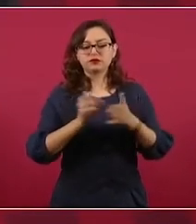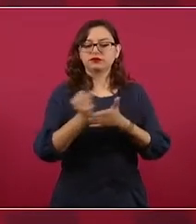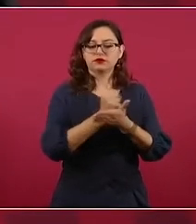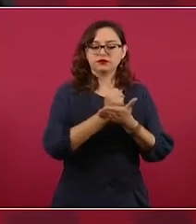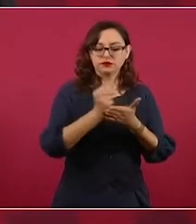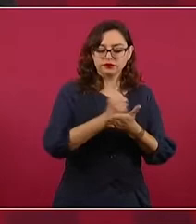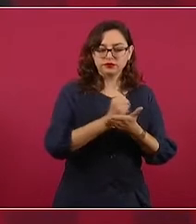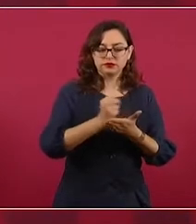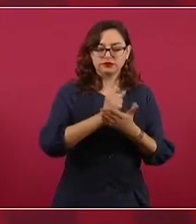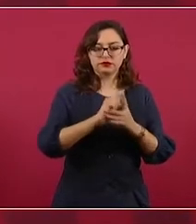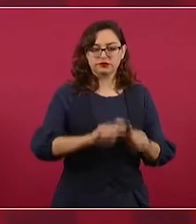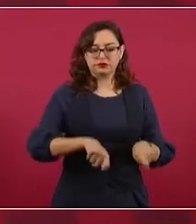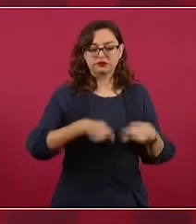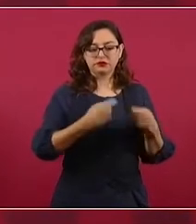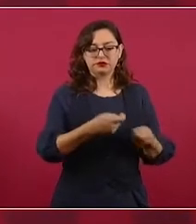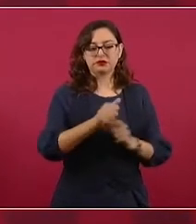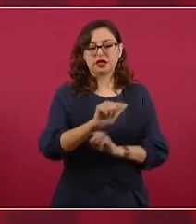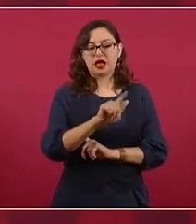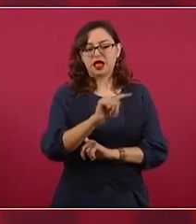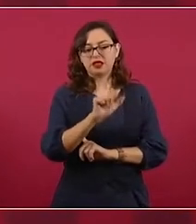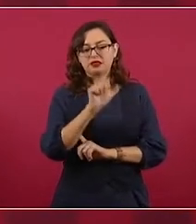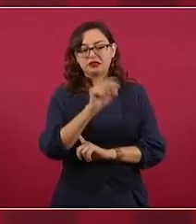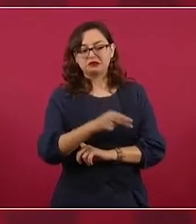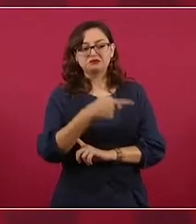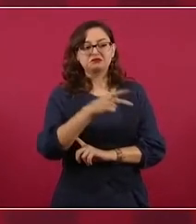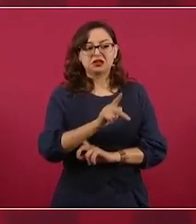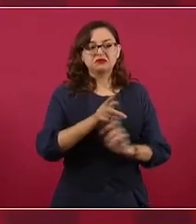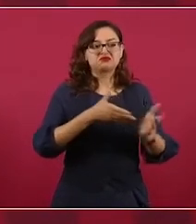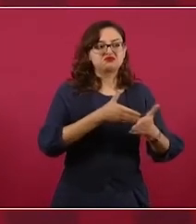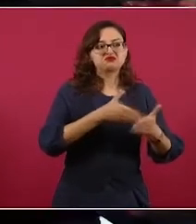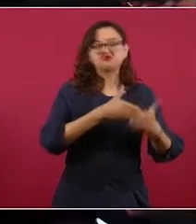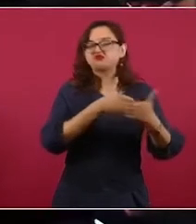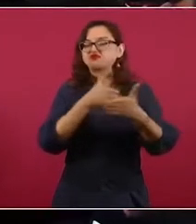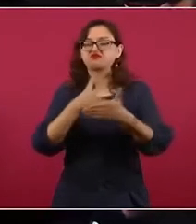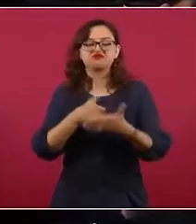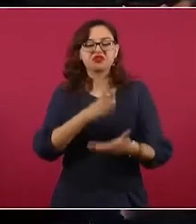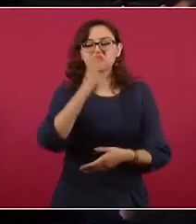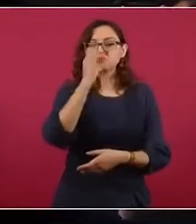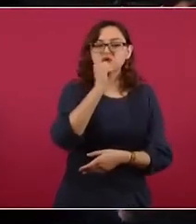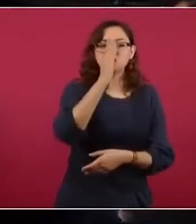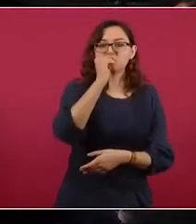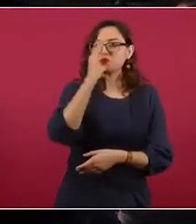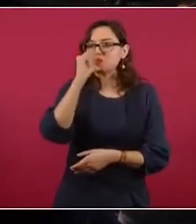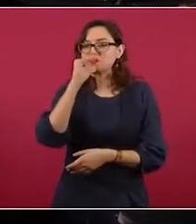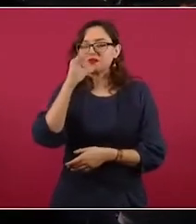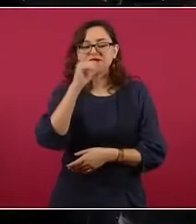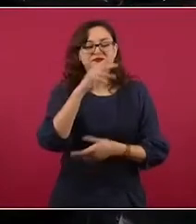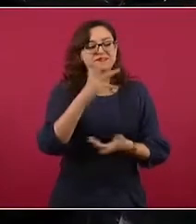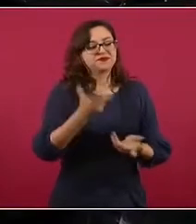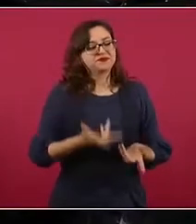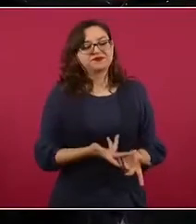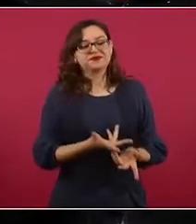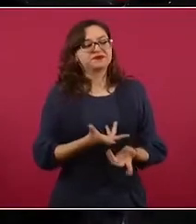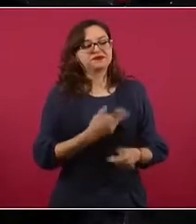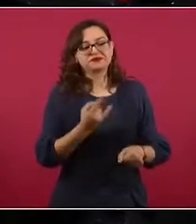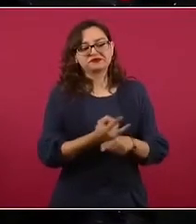pero no pudieron. Entonces, tuvimos nosotros que entrar,